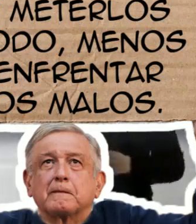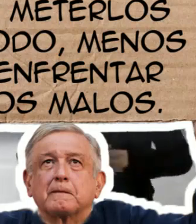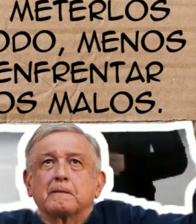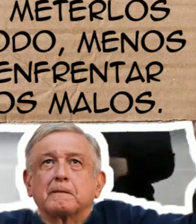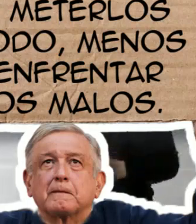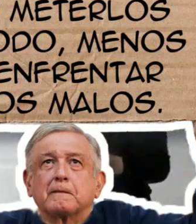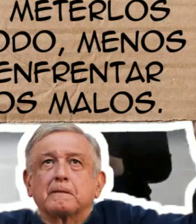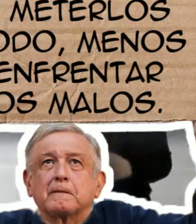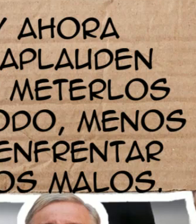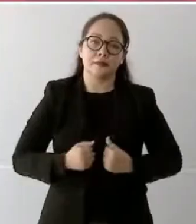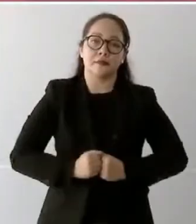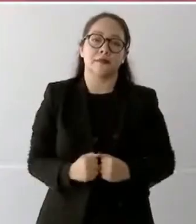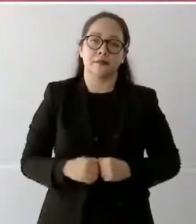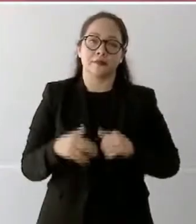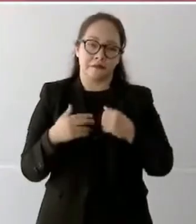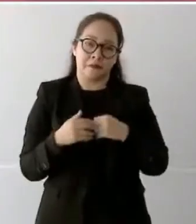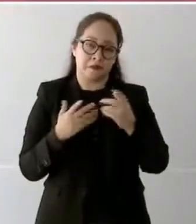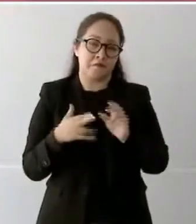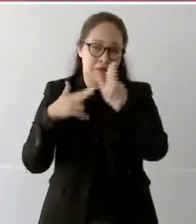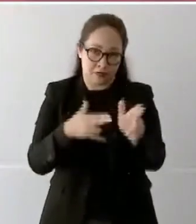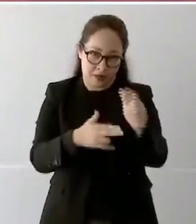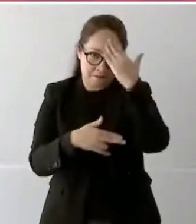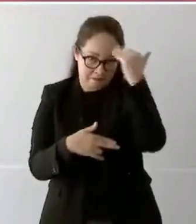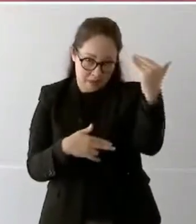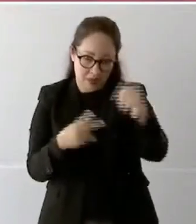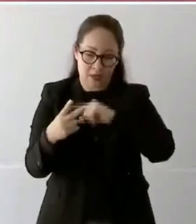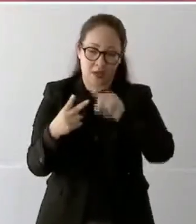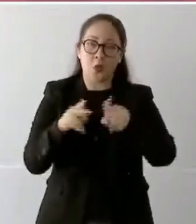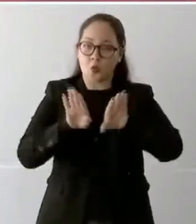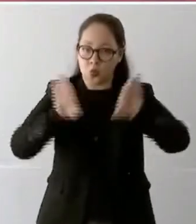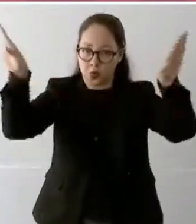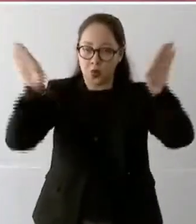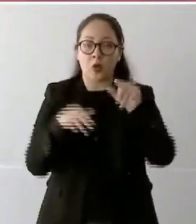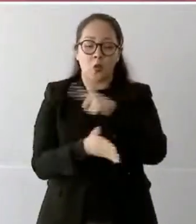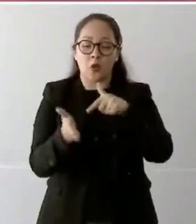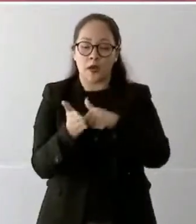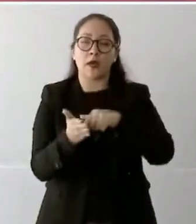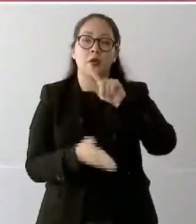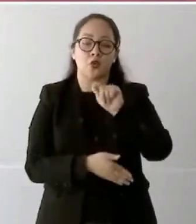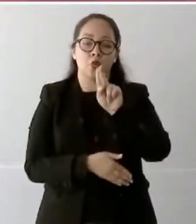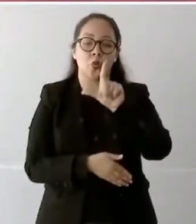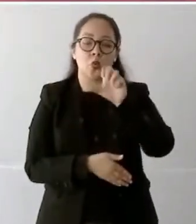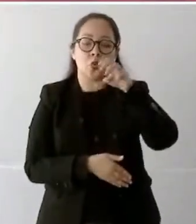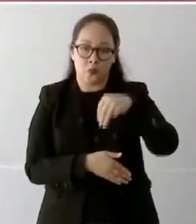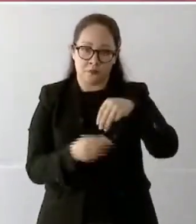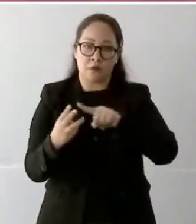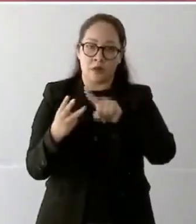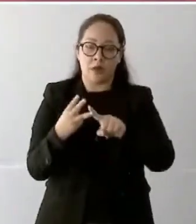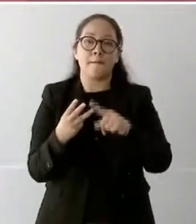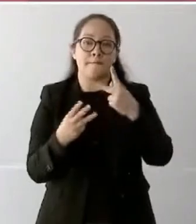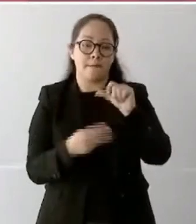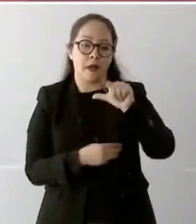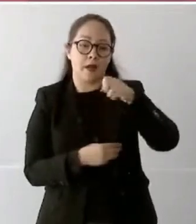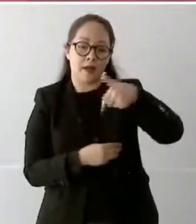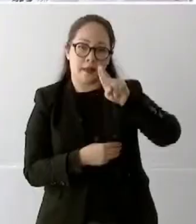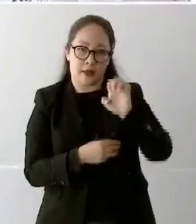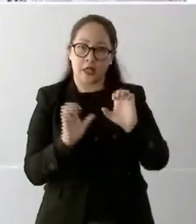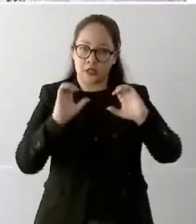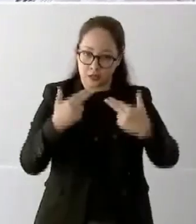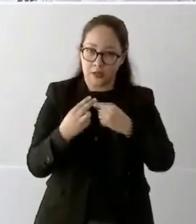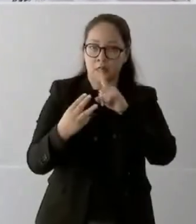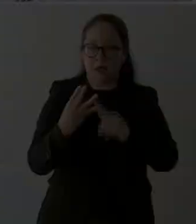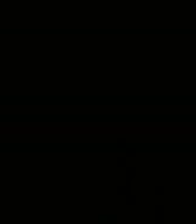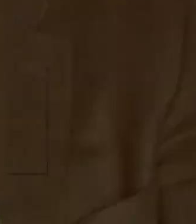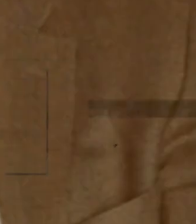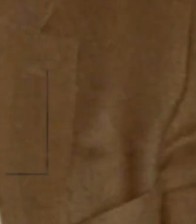¿Cómo? El Tren Maya y el aeropuerto de Tulum, el de Palenque y el de Chetumal, el aeropuerto Felipe Ángeles, otra empresa a